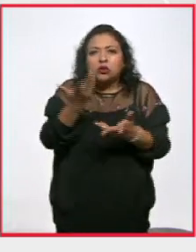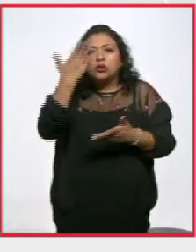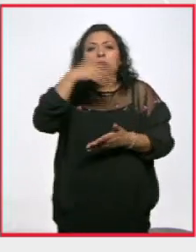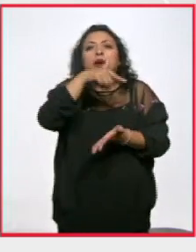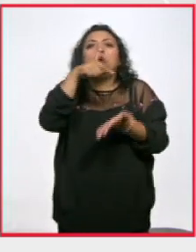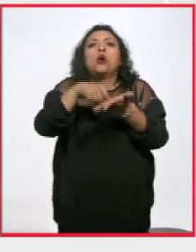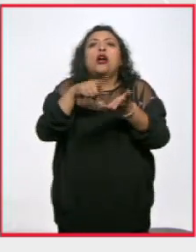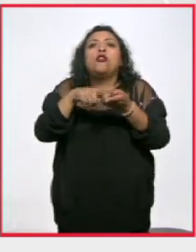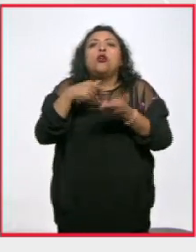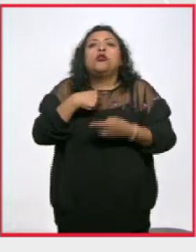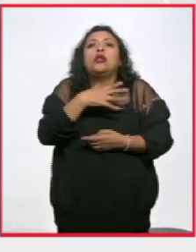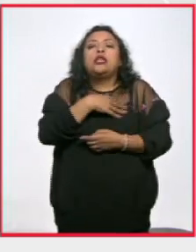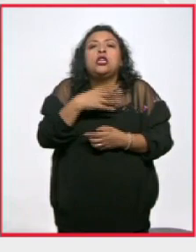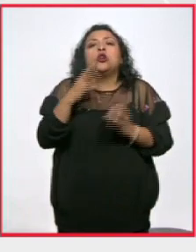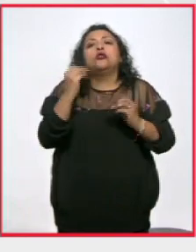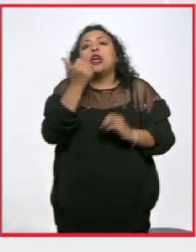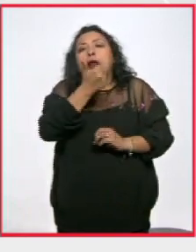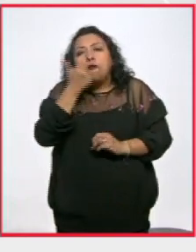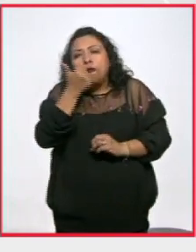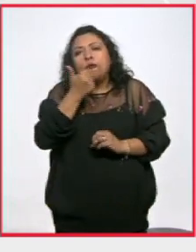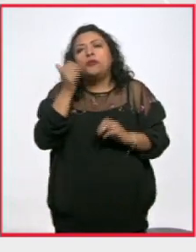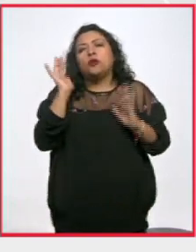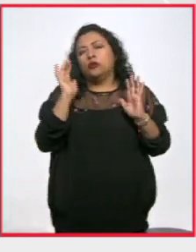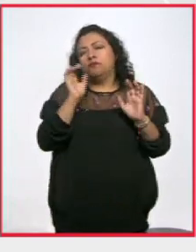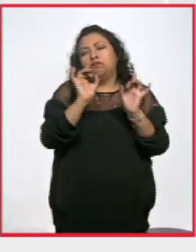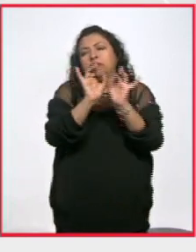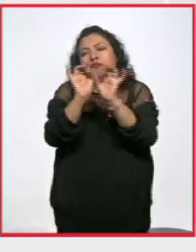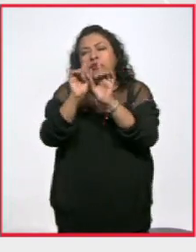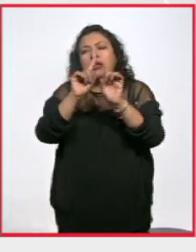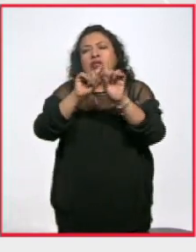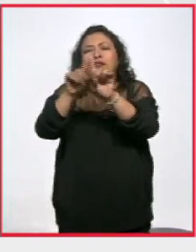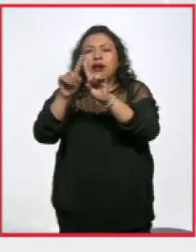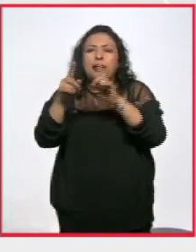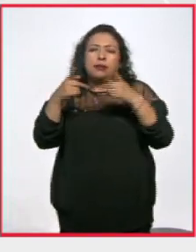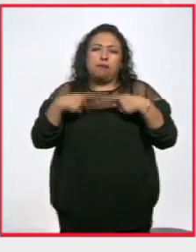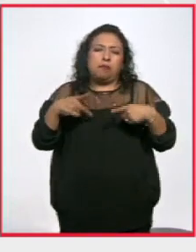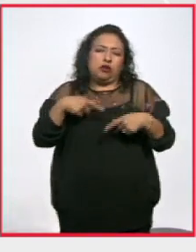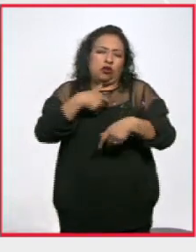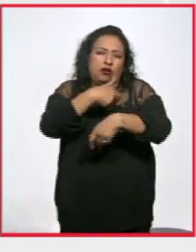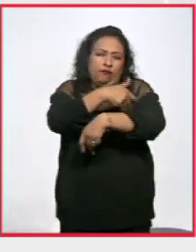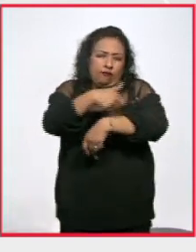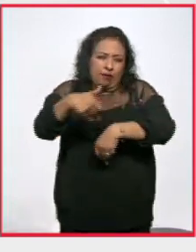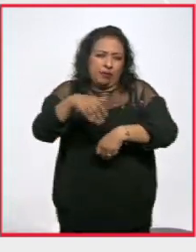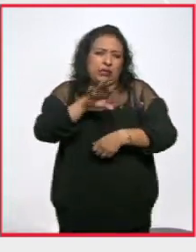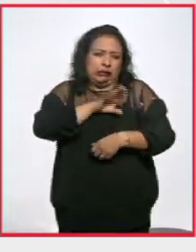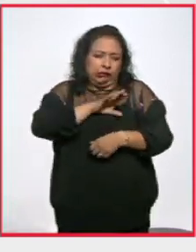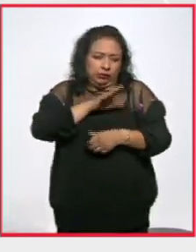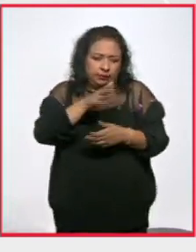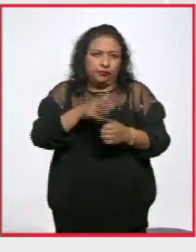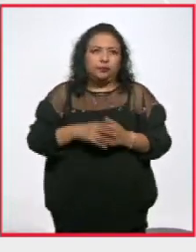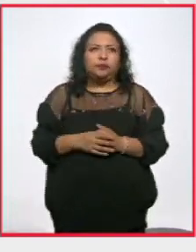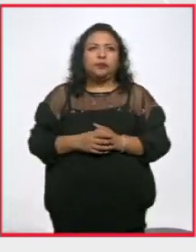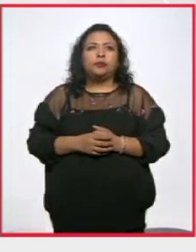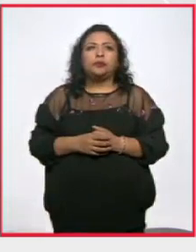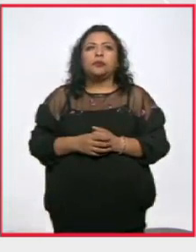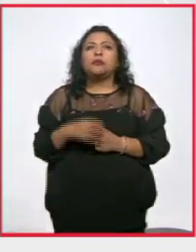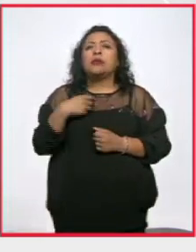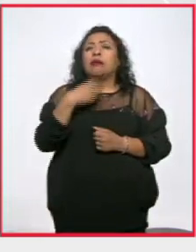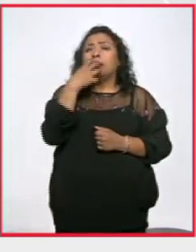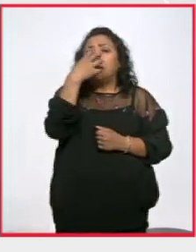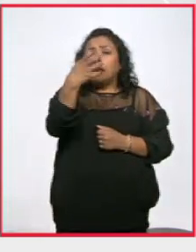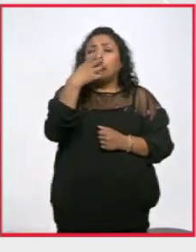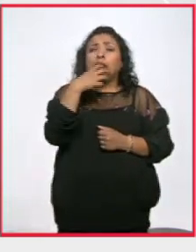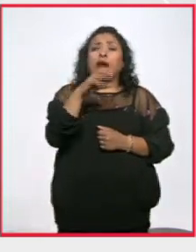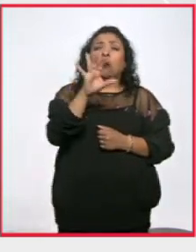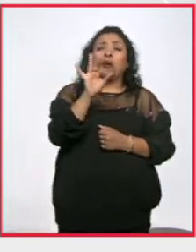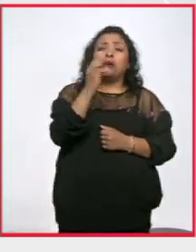paradero de los estudiantes y en otros casos de sus queridos. ¡Nomitidós! ¡Nomitidós! ¡Nomitidós! ¡Justicia!